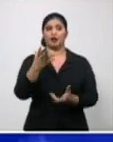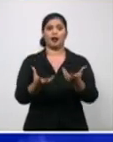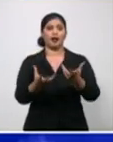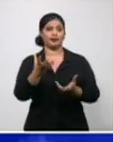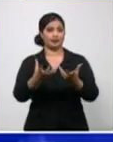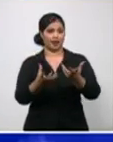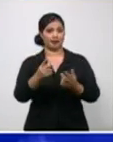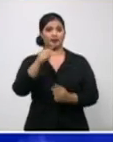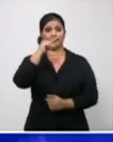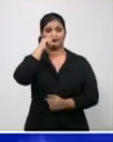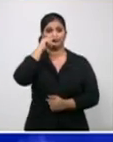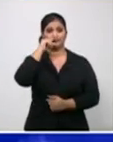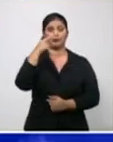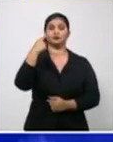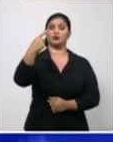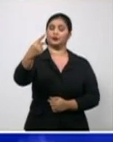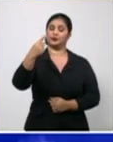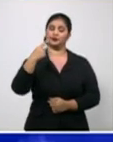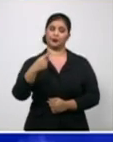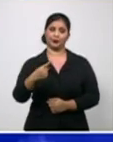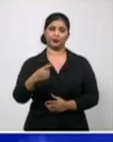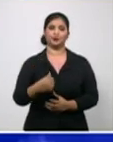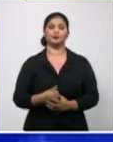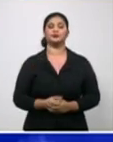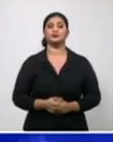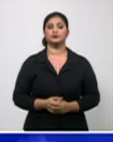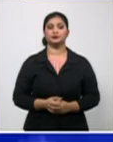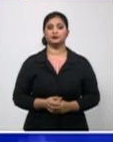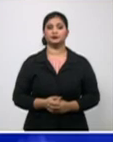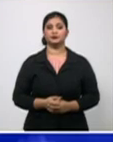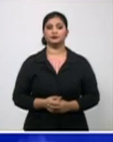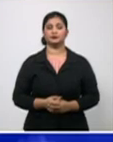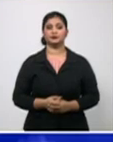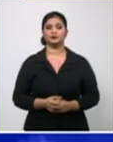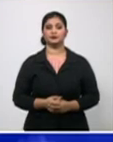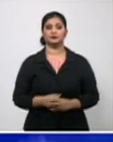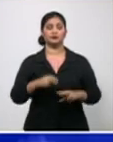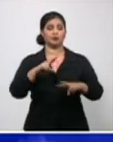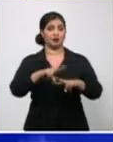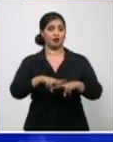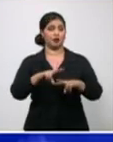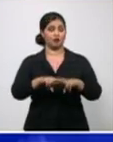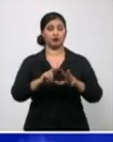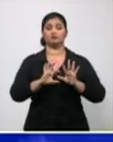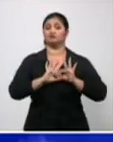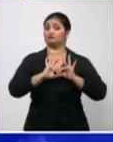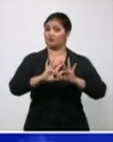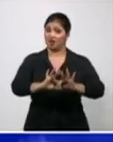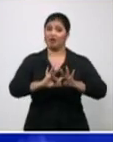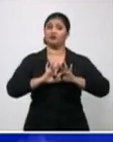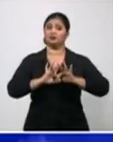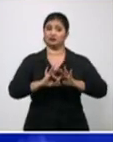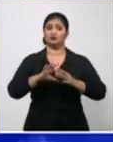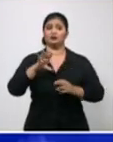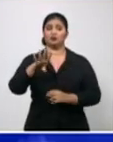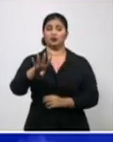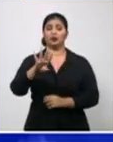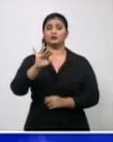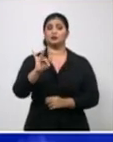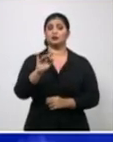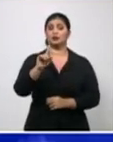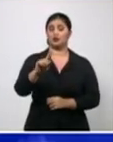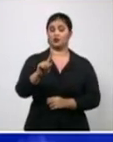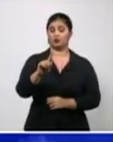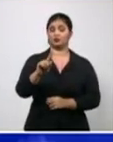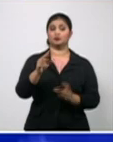uno cada uno. La Habana, con la cifra más elevada, cuatrocientos setenta y un pacientes importados,